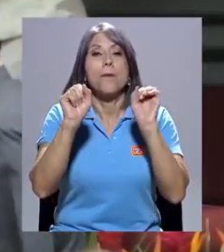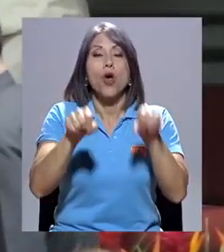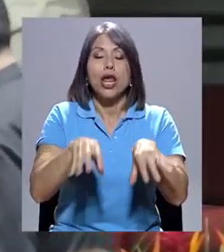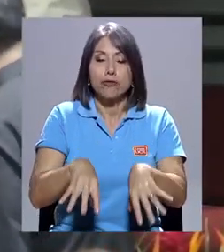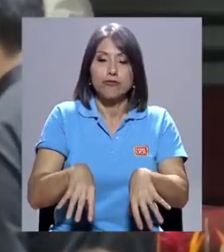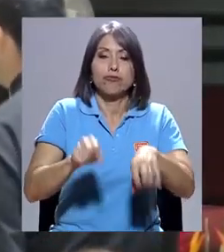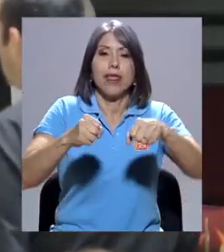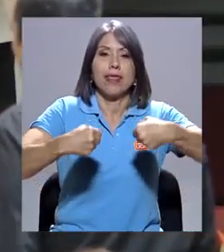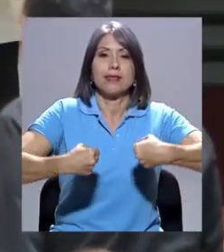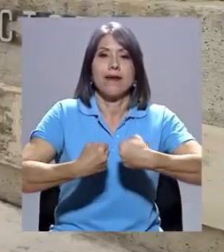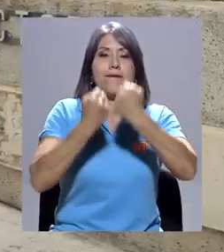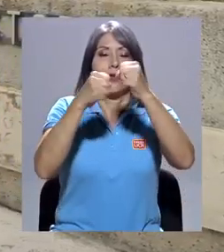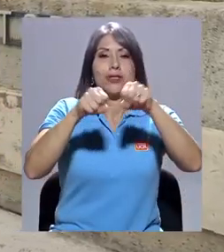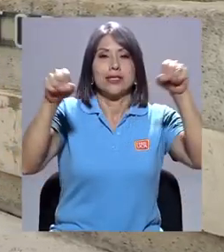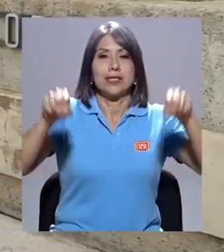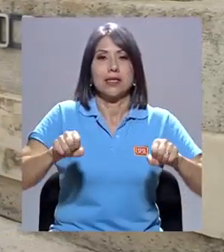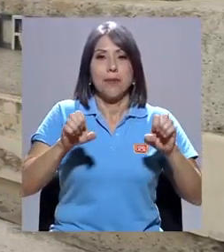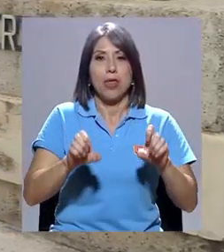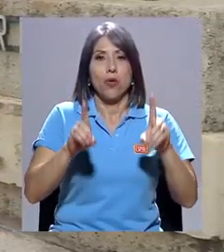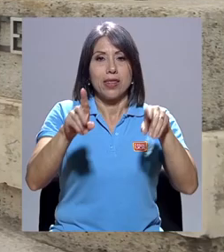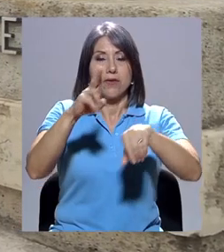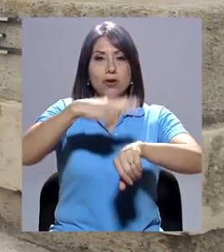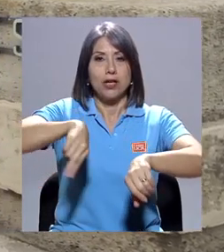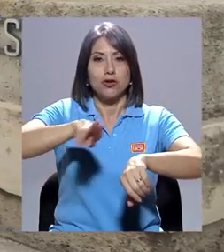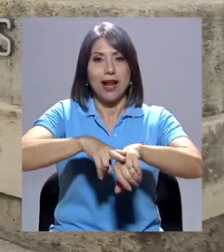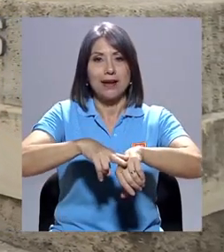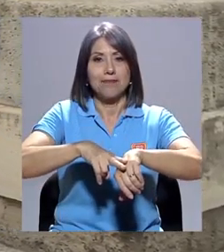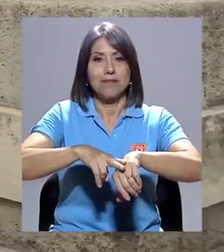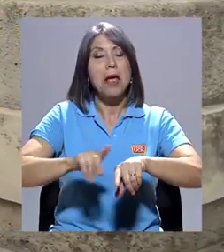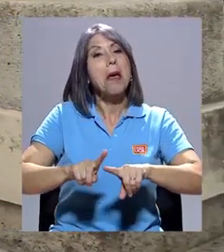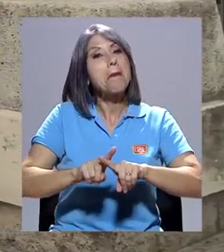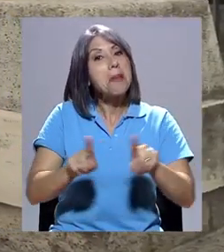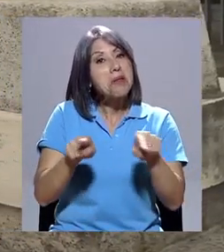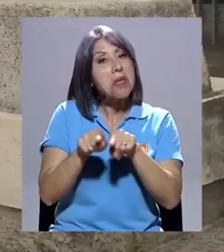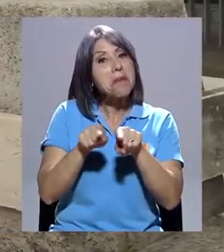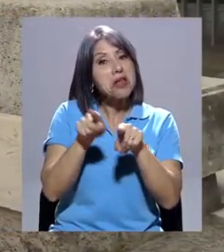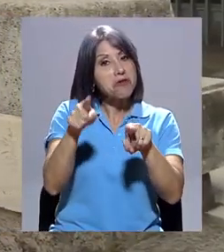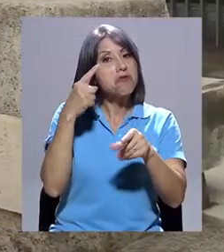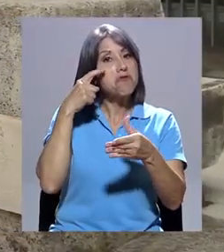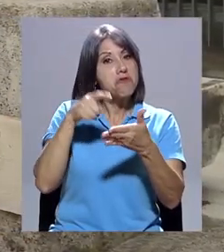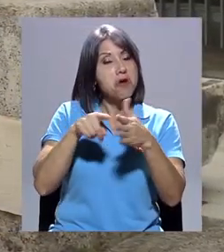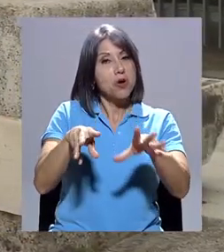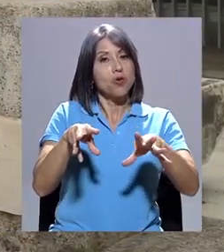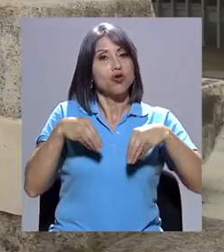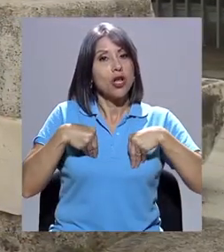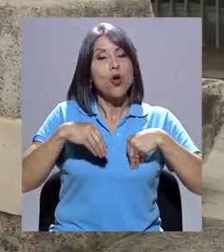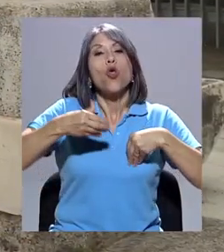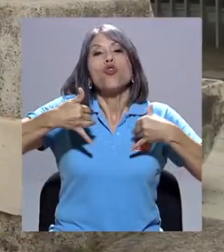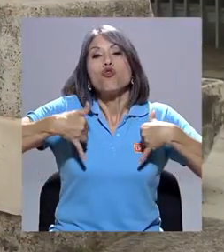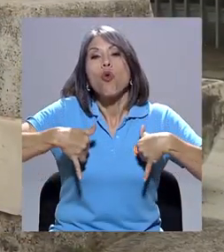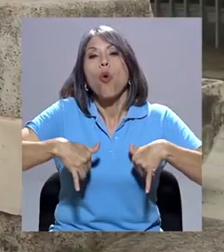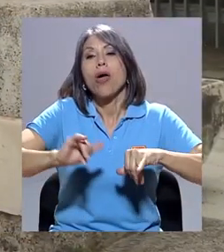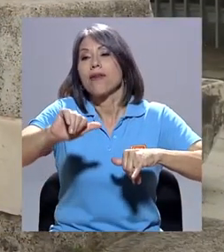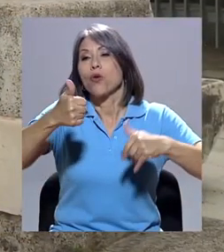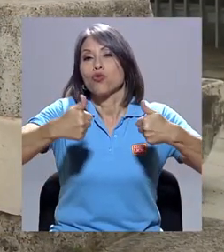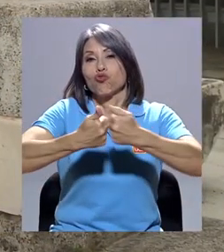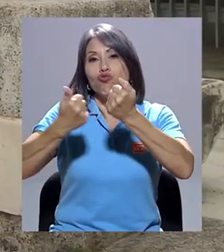enfrenta el sistema educativo nacional, pero reconocieron que aún quedan otros retos que atacar.